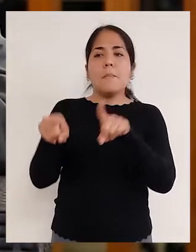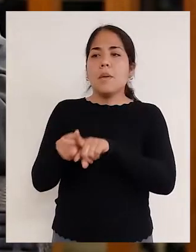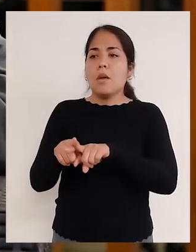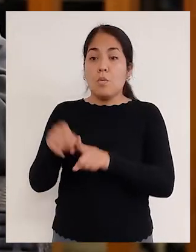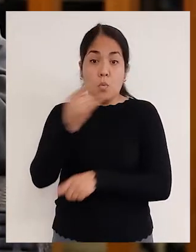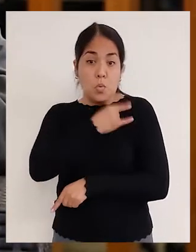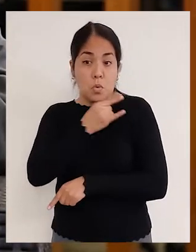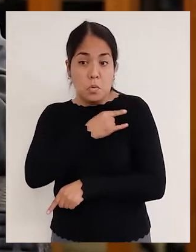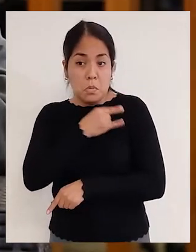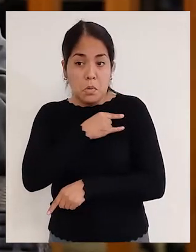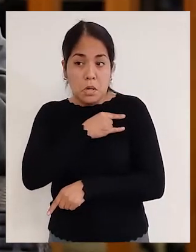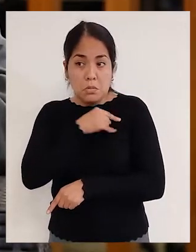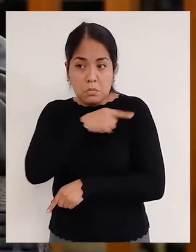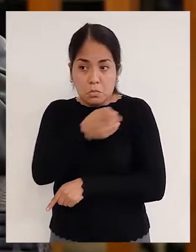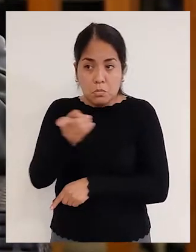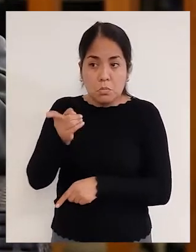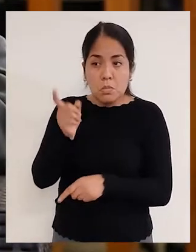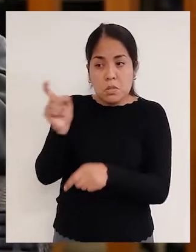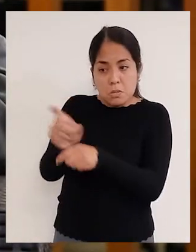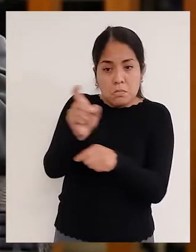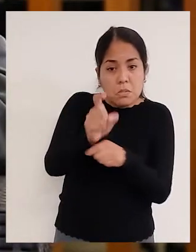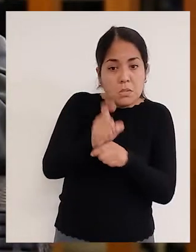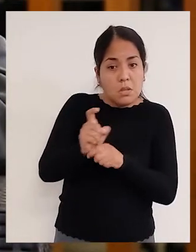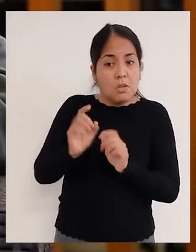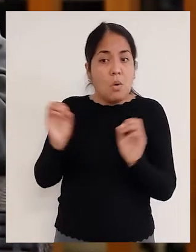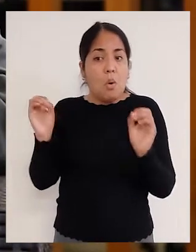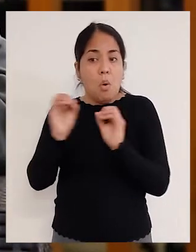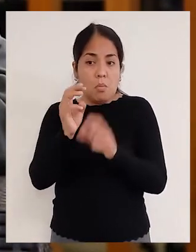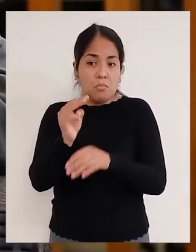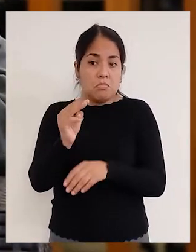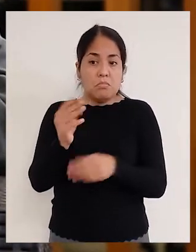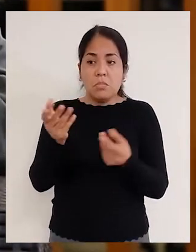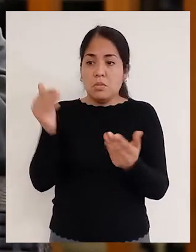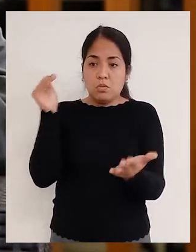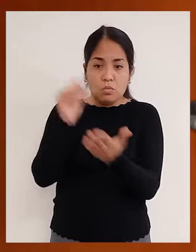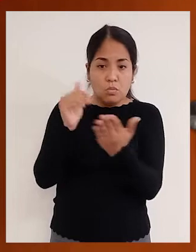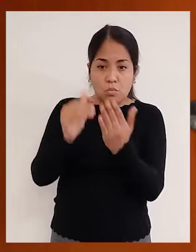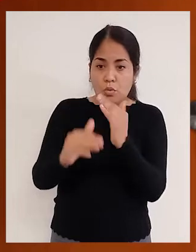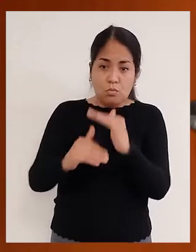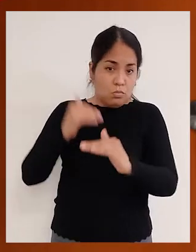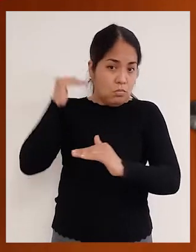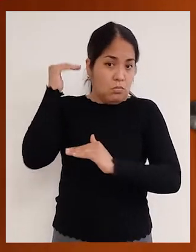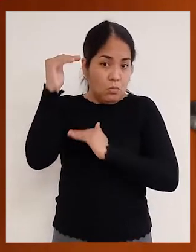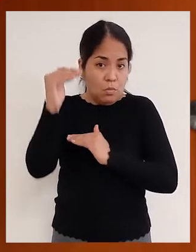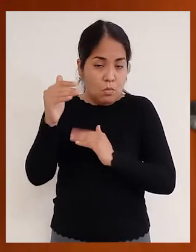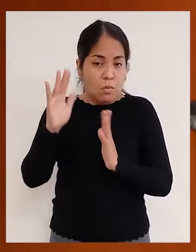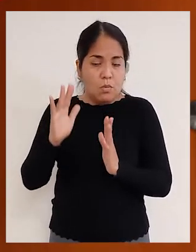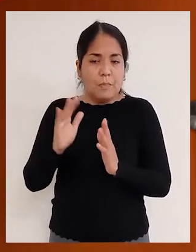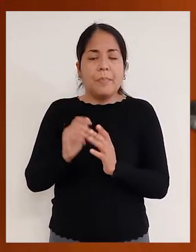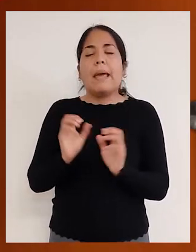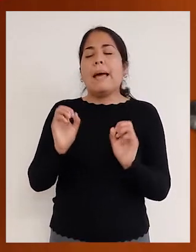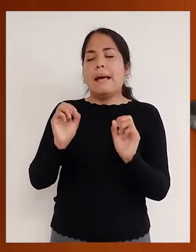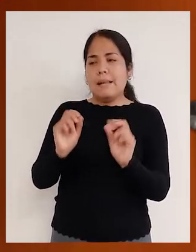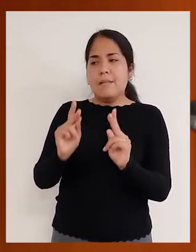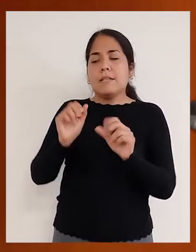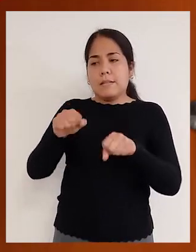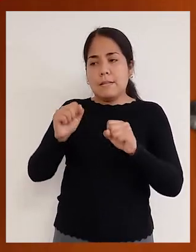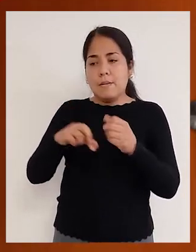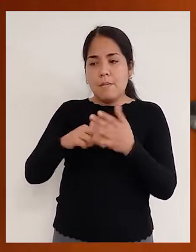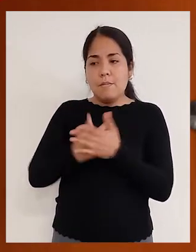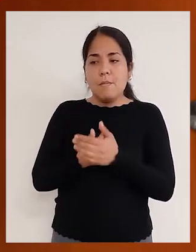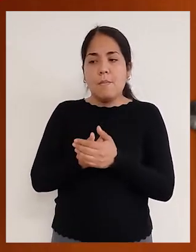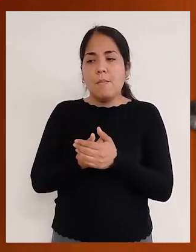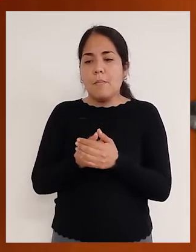locales, sino también a las universidades para que se enseñen en los cursos o tal vez algunas maestrías? Sí, en el programa de fortalecimiento de